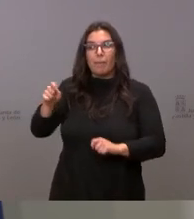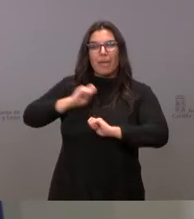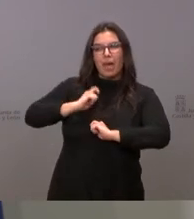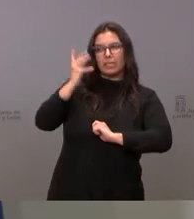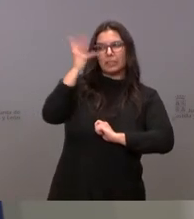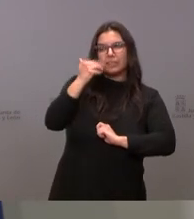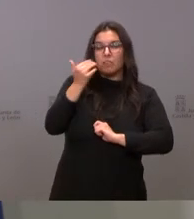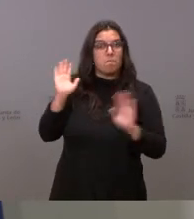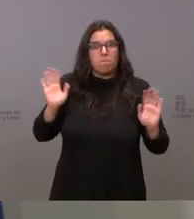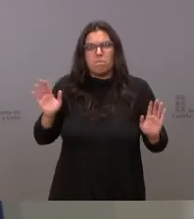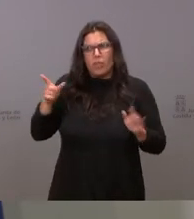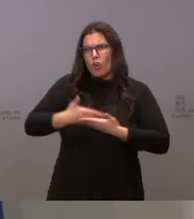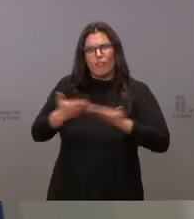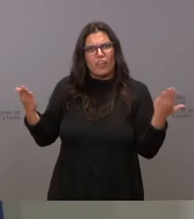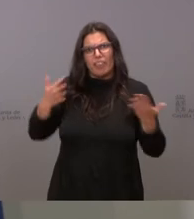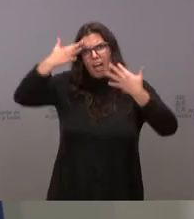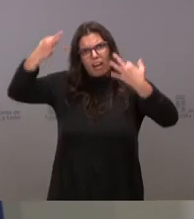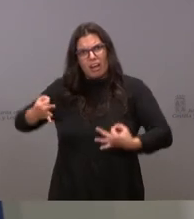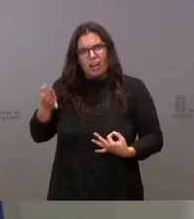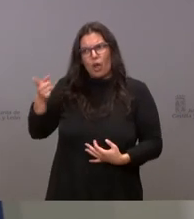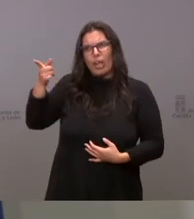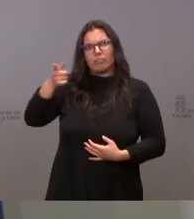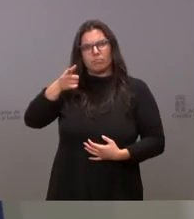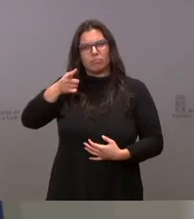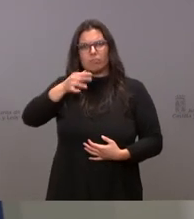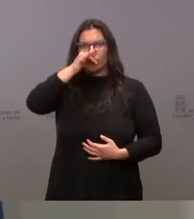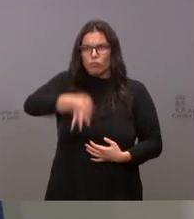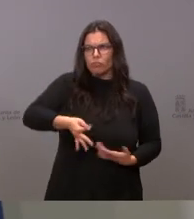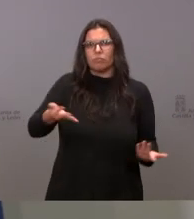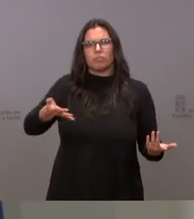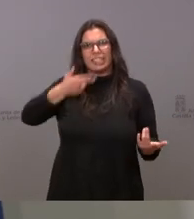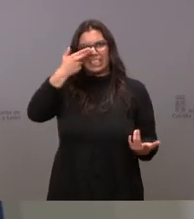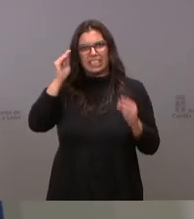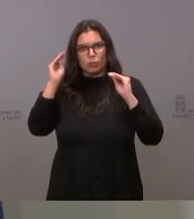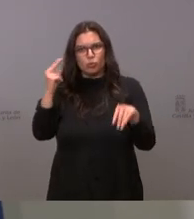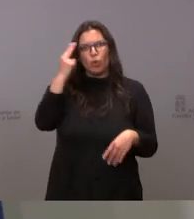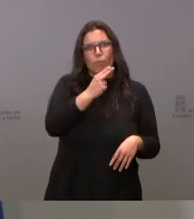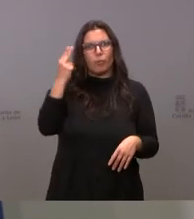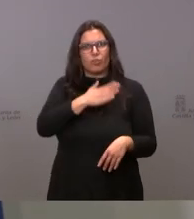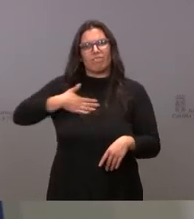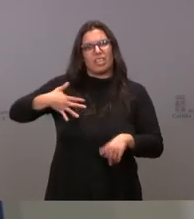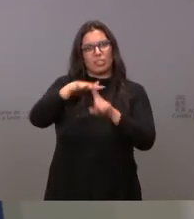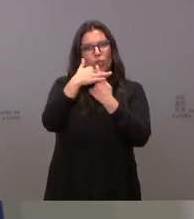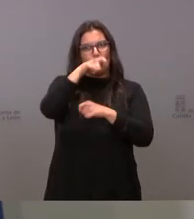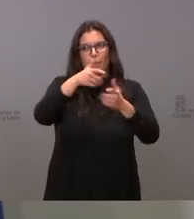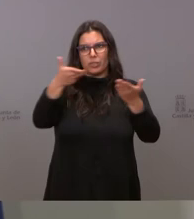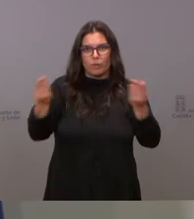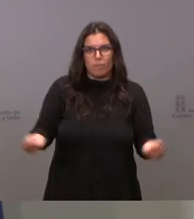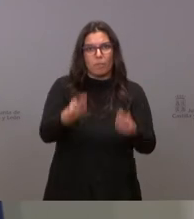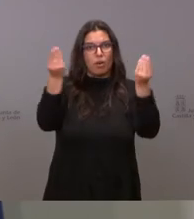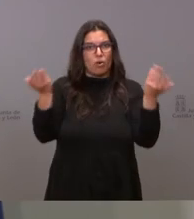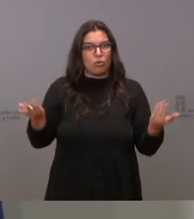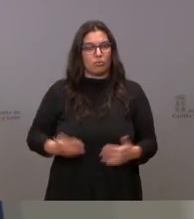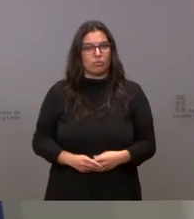le dé valor a su palabra, a su interés y al compromiso en la mejora de la situación de los ciudadanos. Es